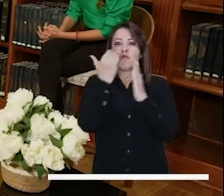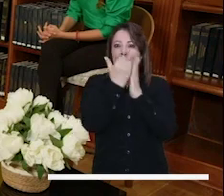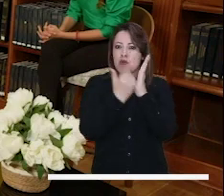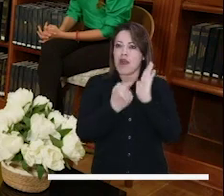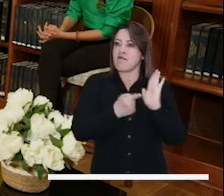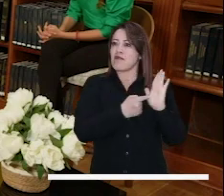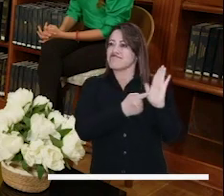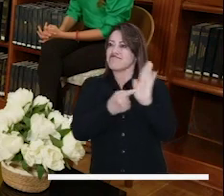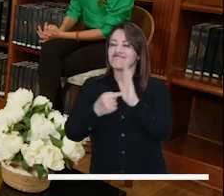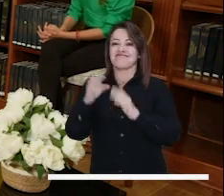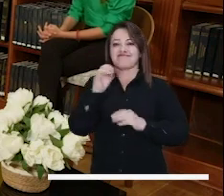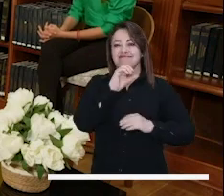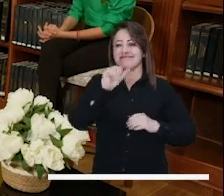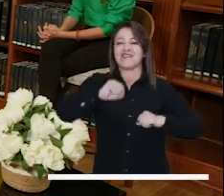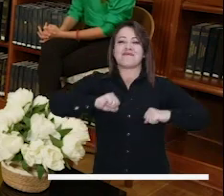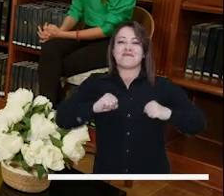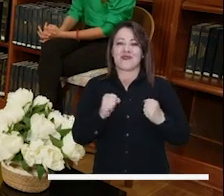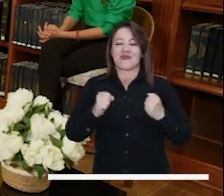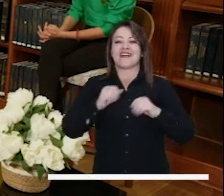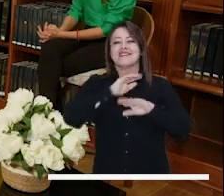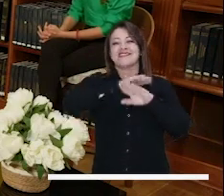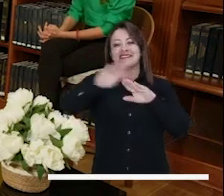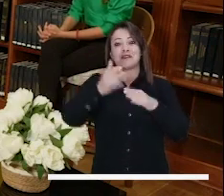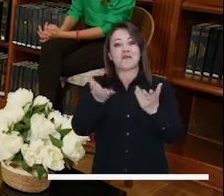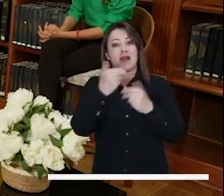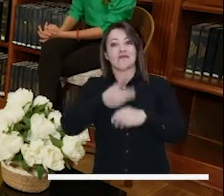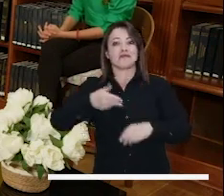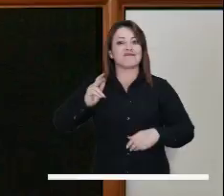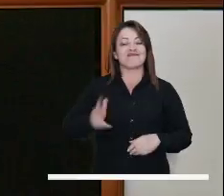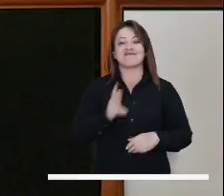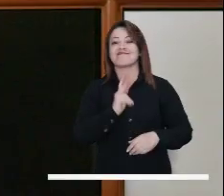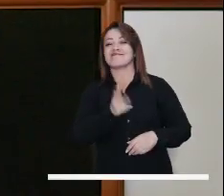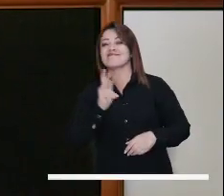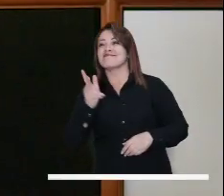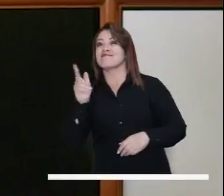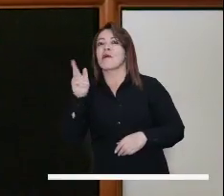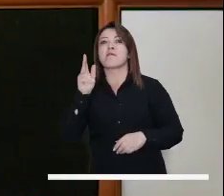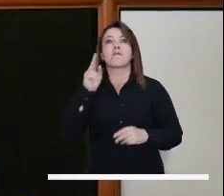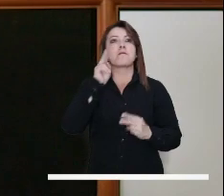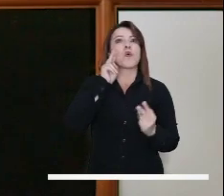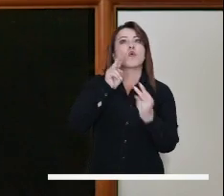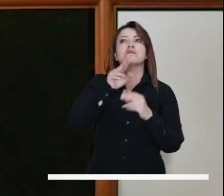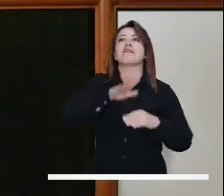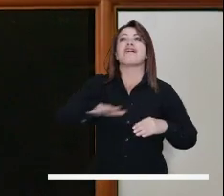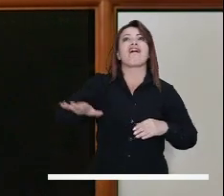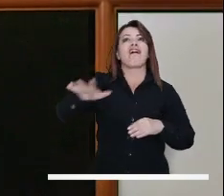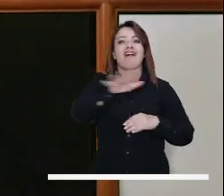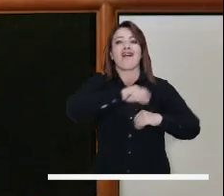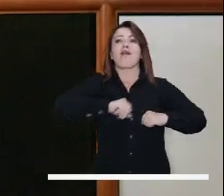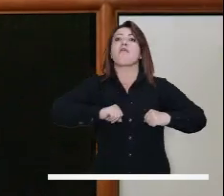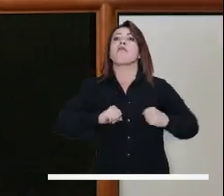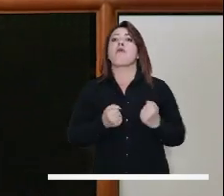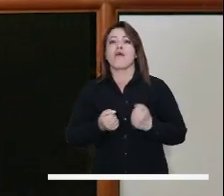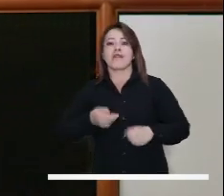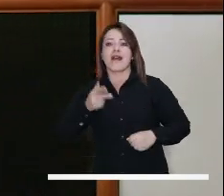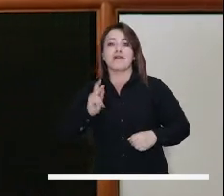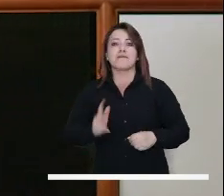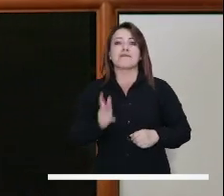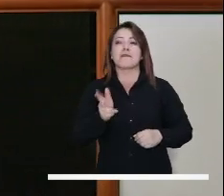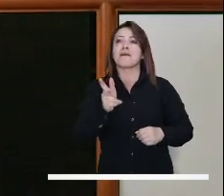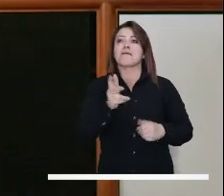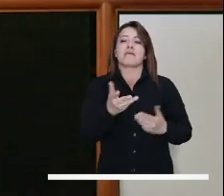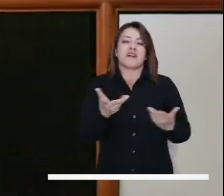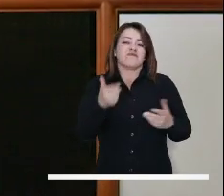ustedes están haciendo. Y a los bogotanos y bogotanas los invito a caminar la ciudad, caminarla y tengan la